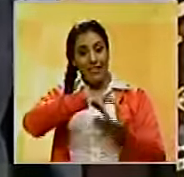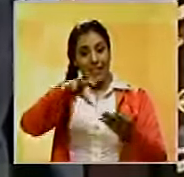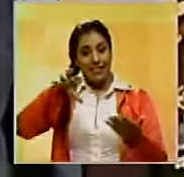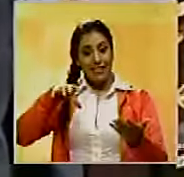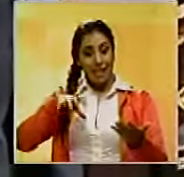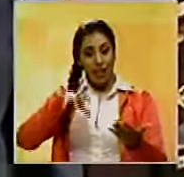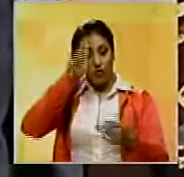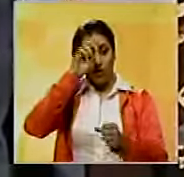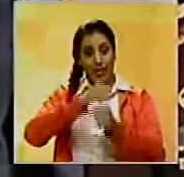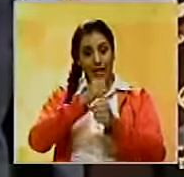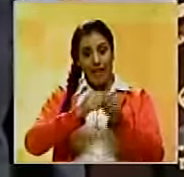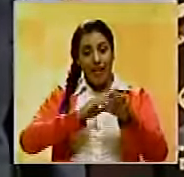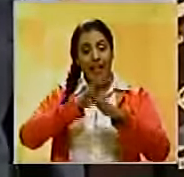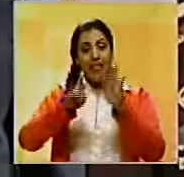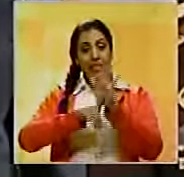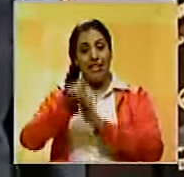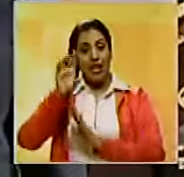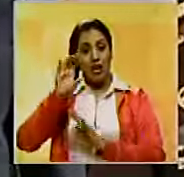estratégicas de desarrollo integral en todo el país.